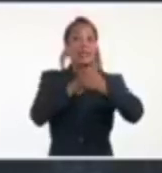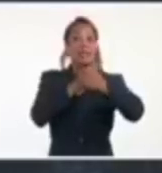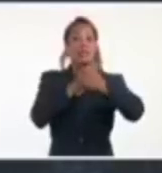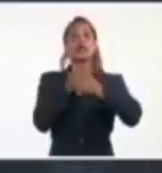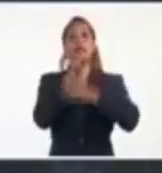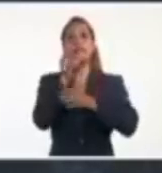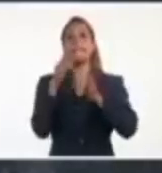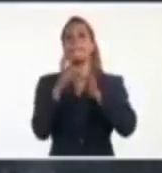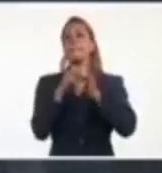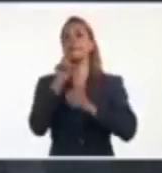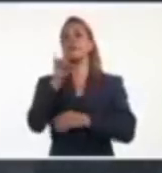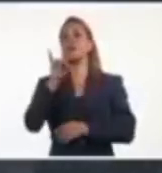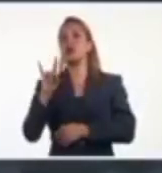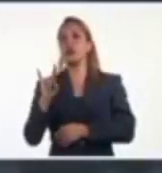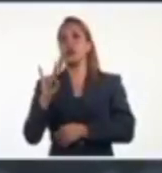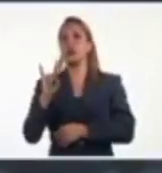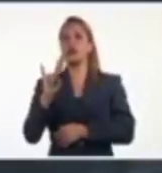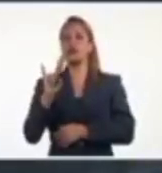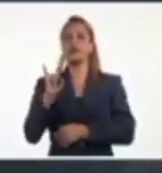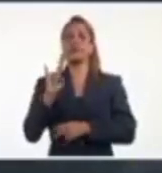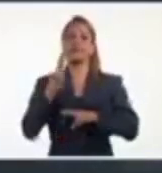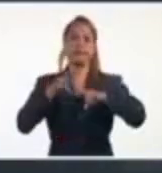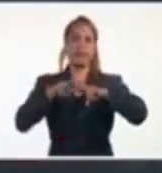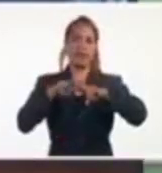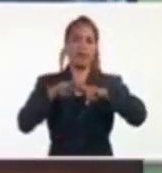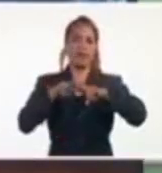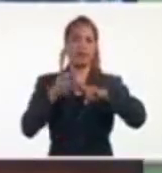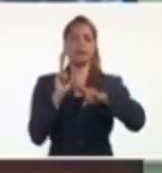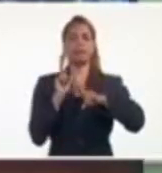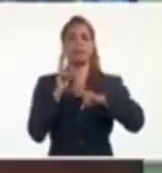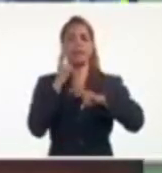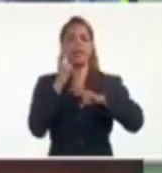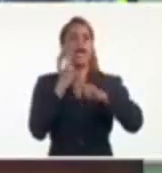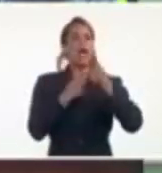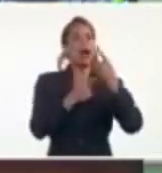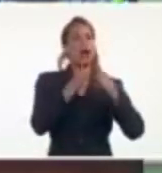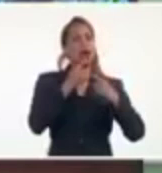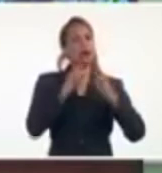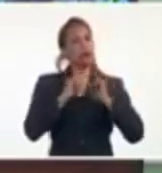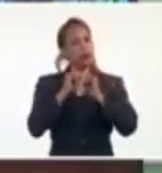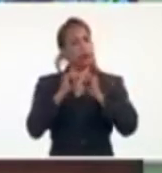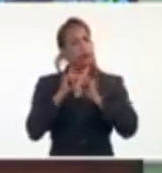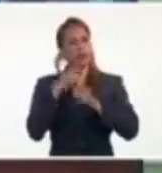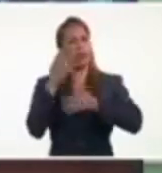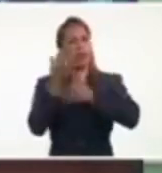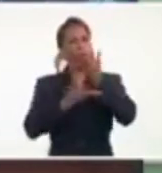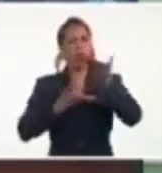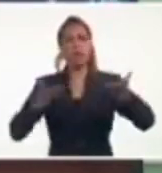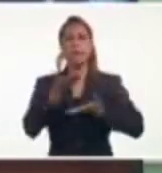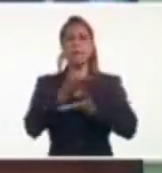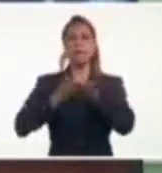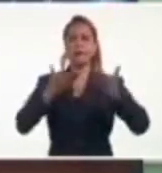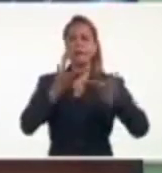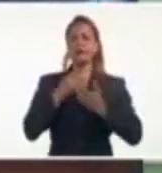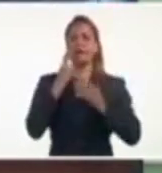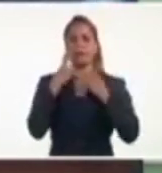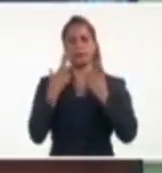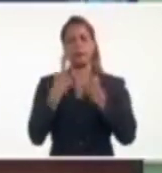9 hectopascal, pero hay detalles que quiero compartir con ustedes que son muy importantes.